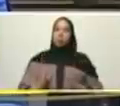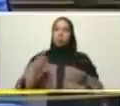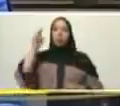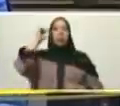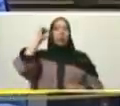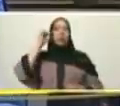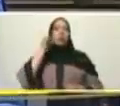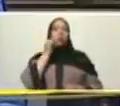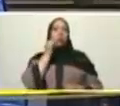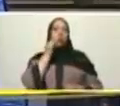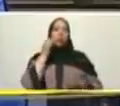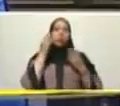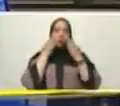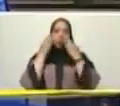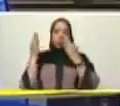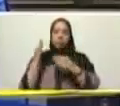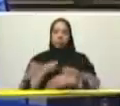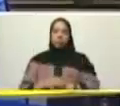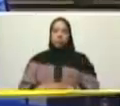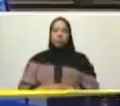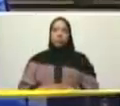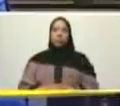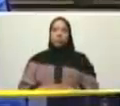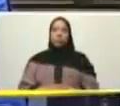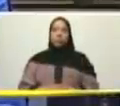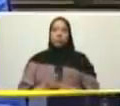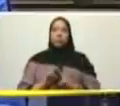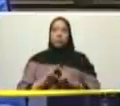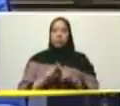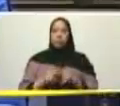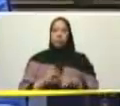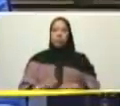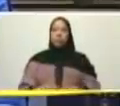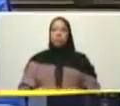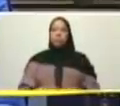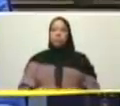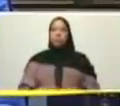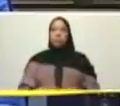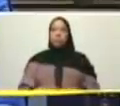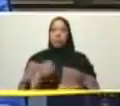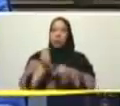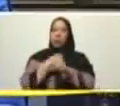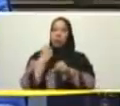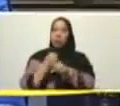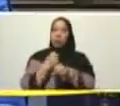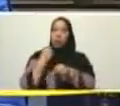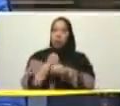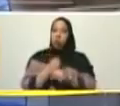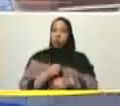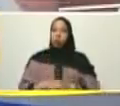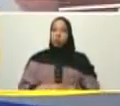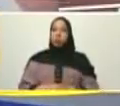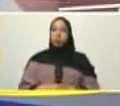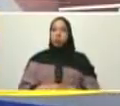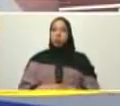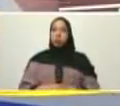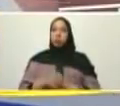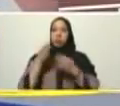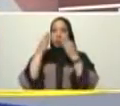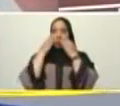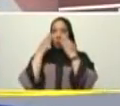Fuerte Tiuna allá vamos a entregar viviendas a la clase obrera clase obrera